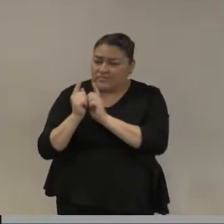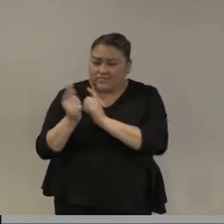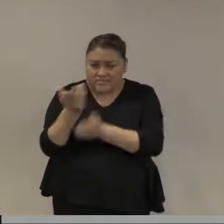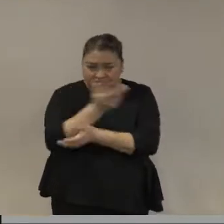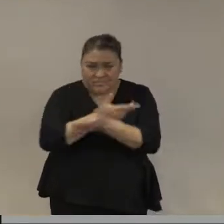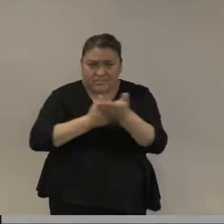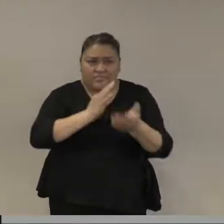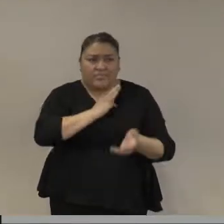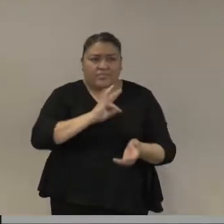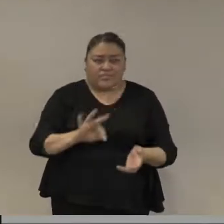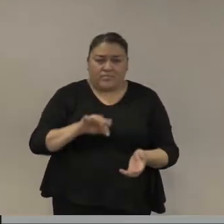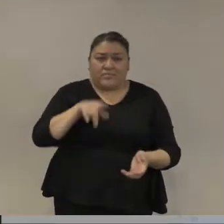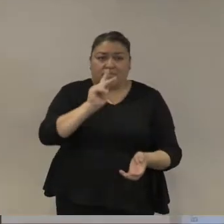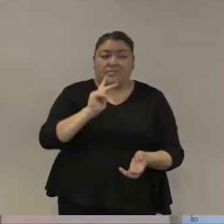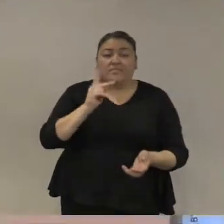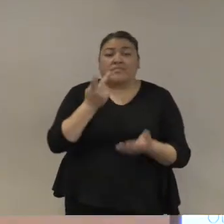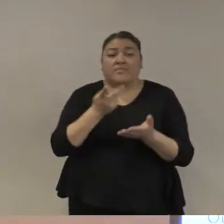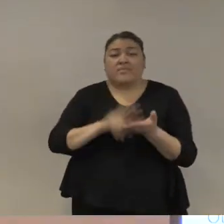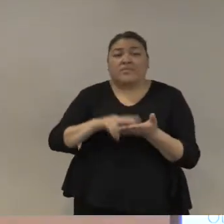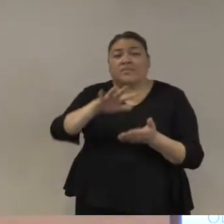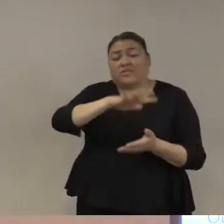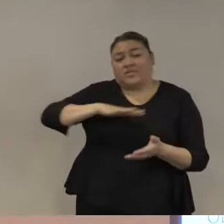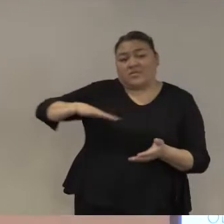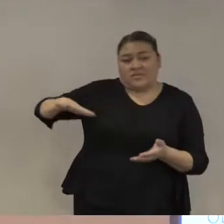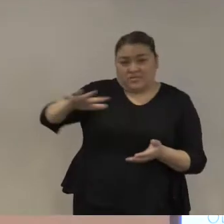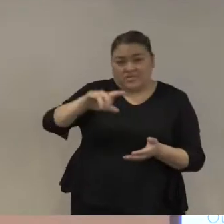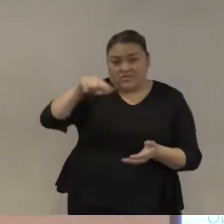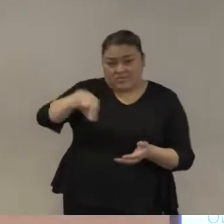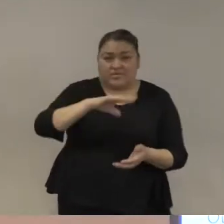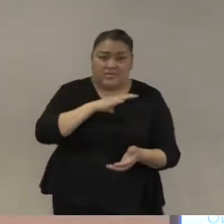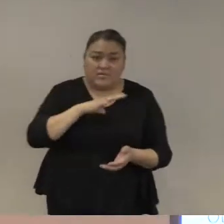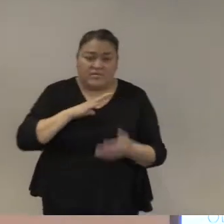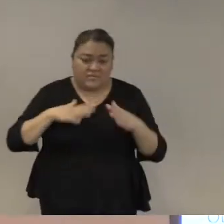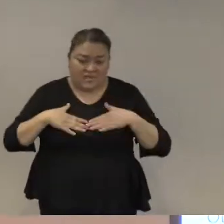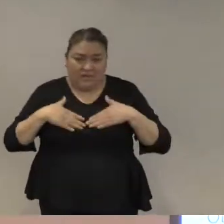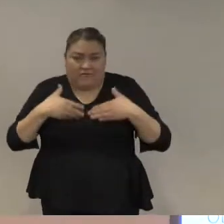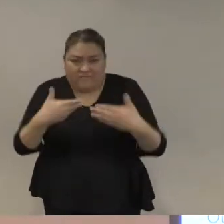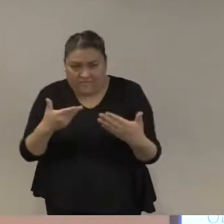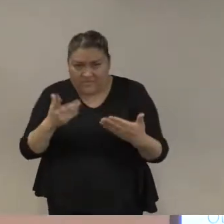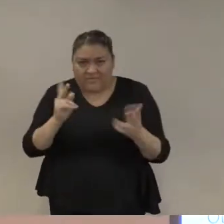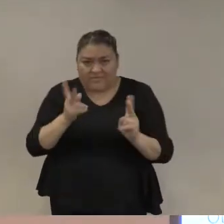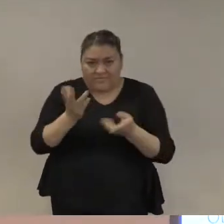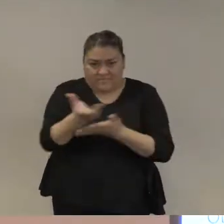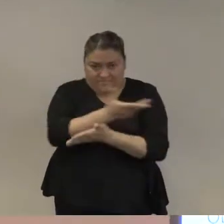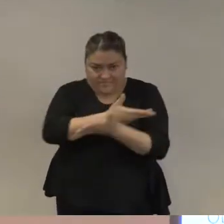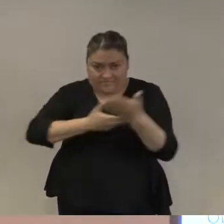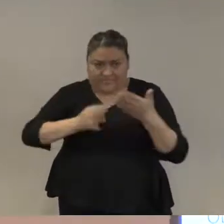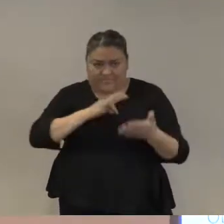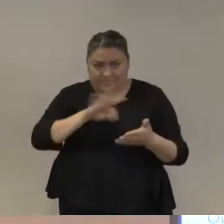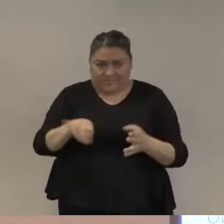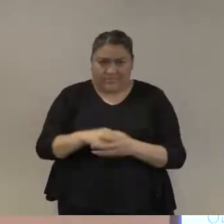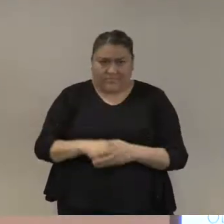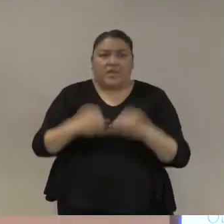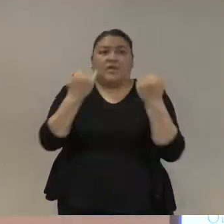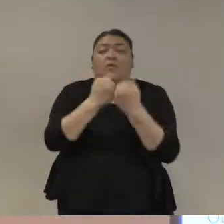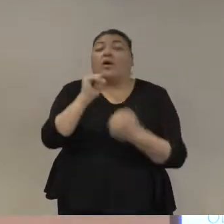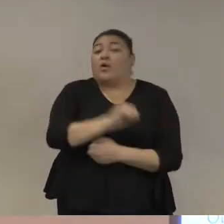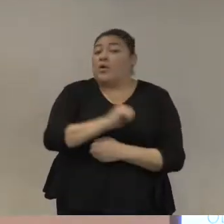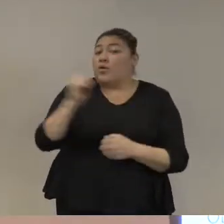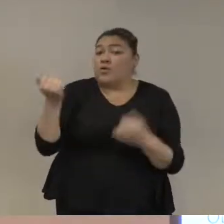para que haya más confianza entre todos la inclusión de grupos históricamente